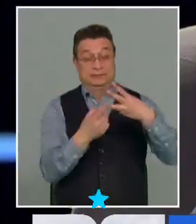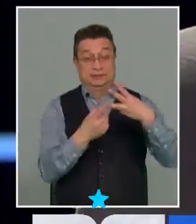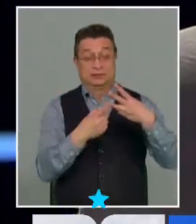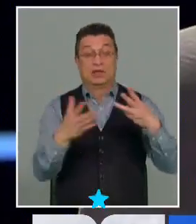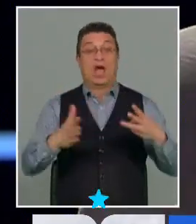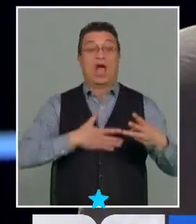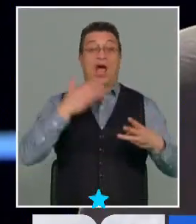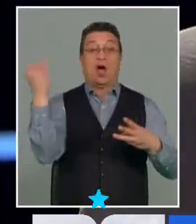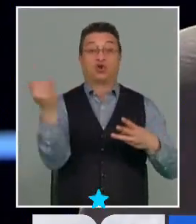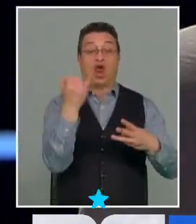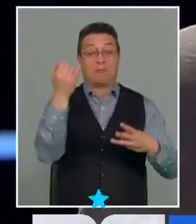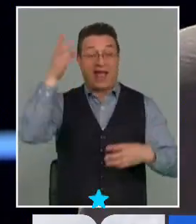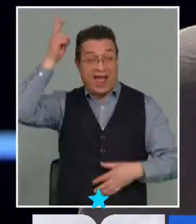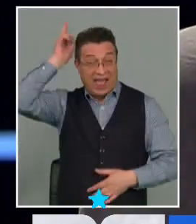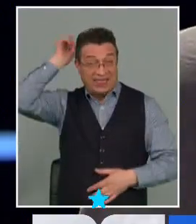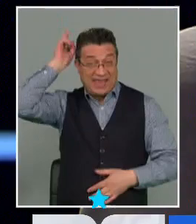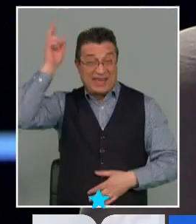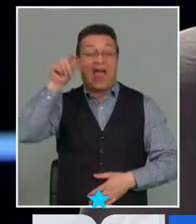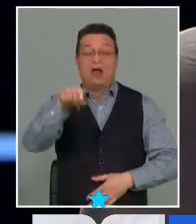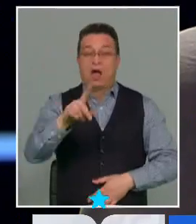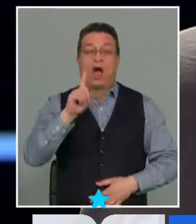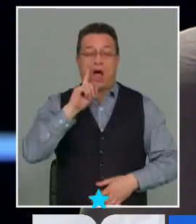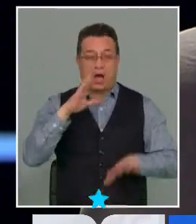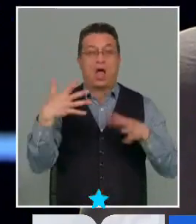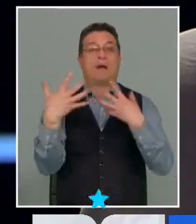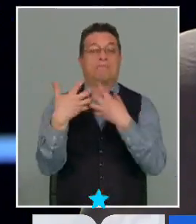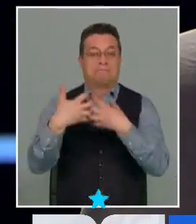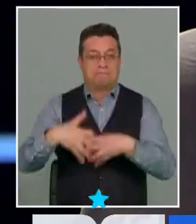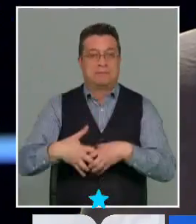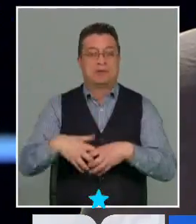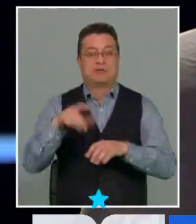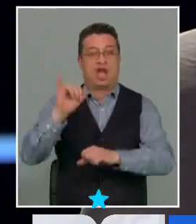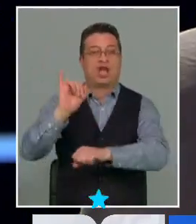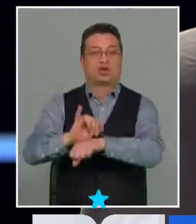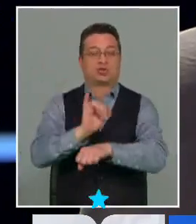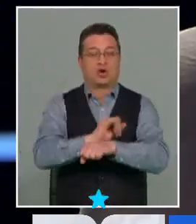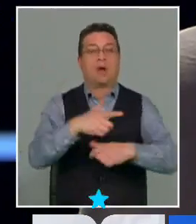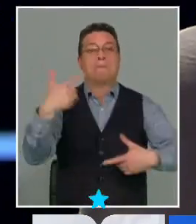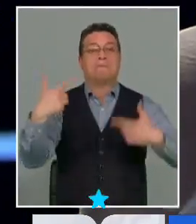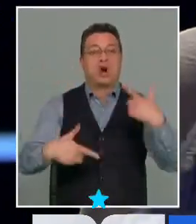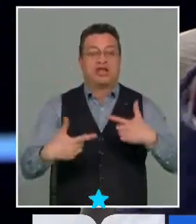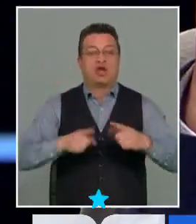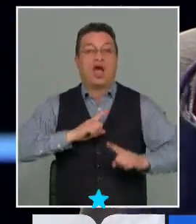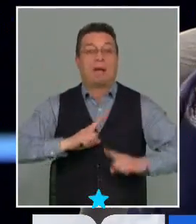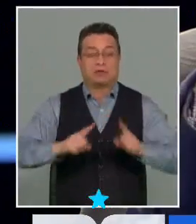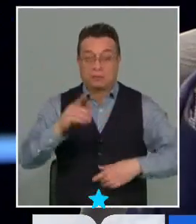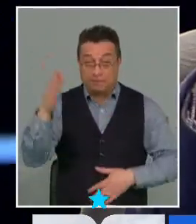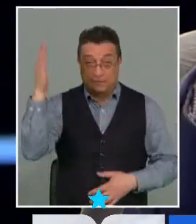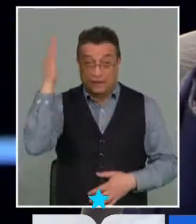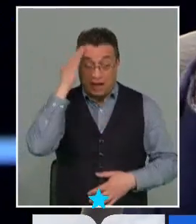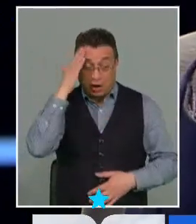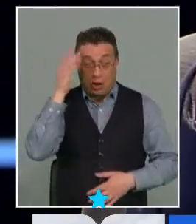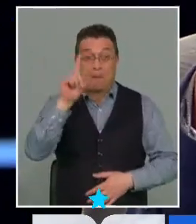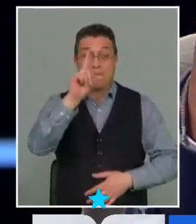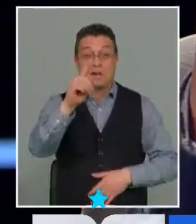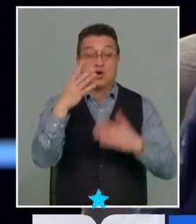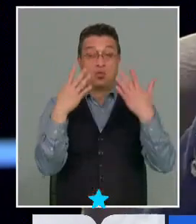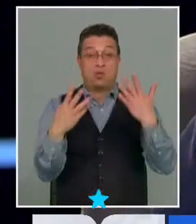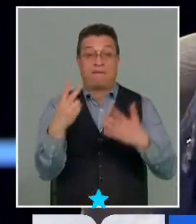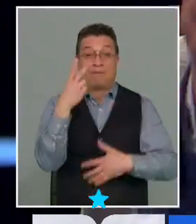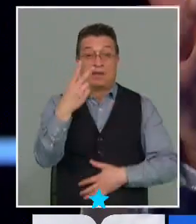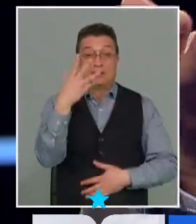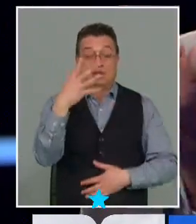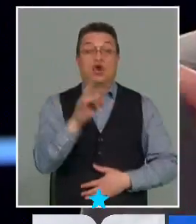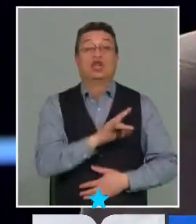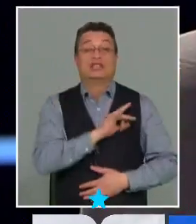autonomía indígena como un mecanismo de una institucionalidad política y administrativa, porque hay que recordar que en 1925 Chile